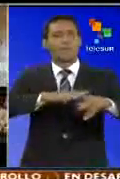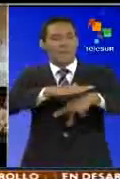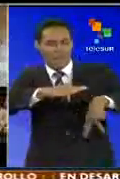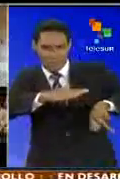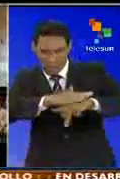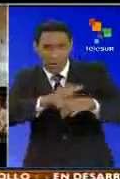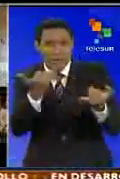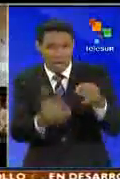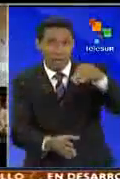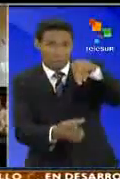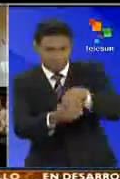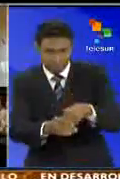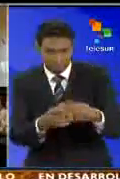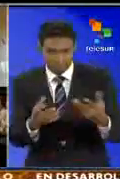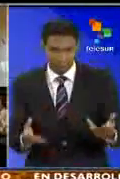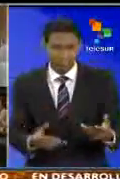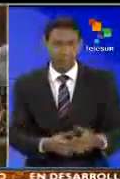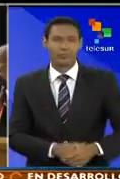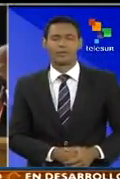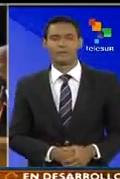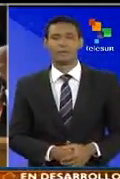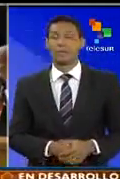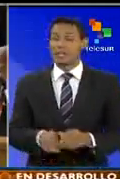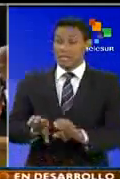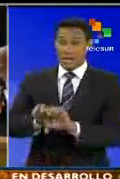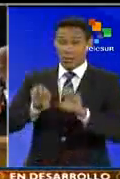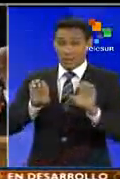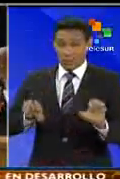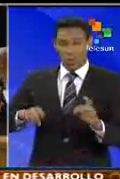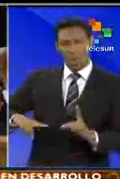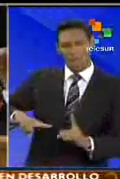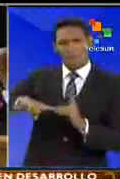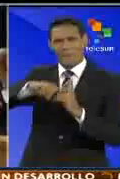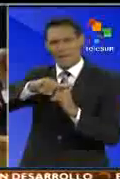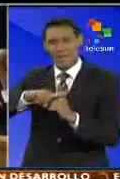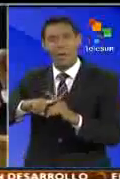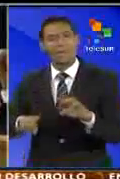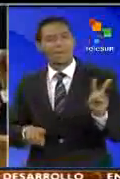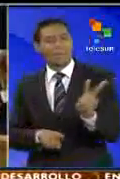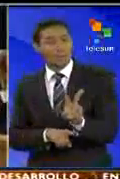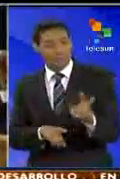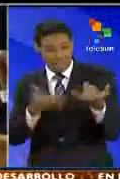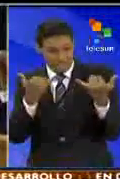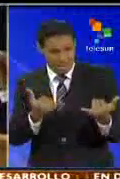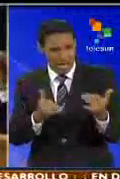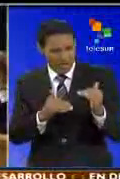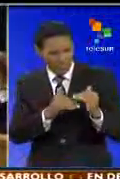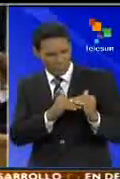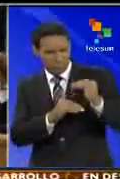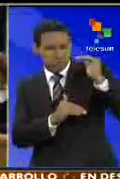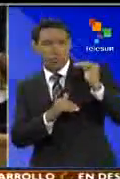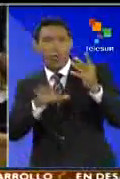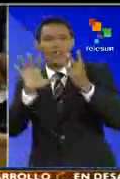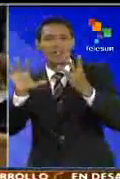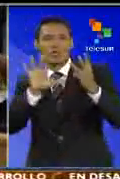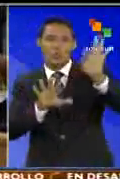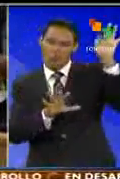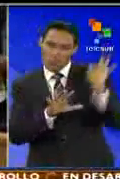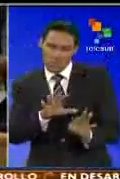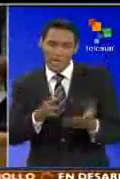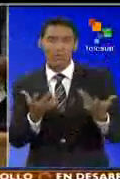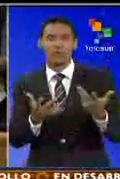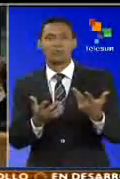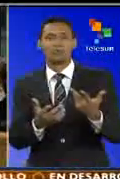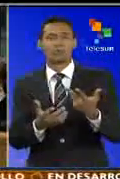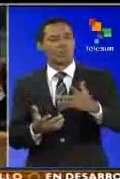Igualmente, referido a la educación media, podemos decir que Venezuela ha alcanzado un 88% también de